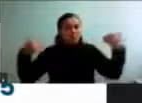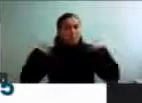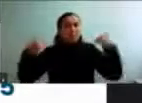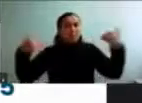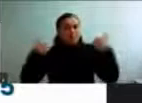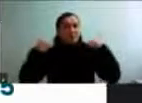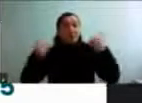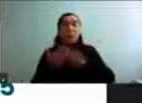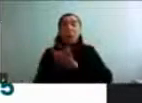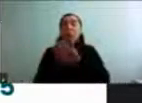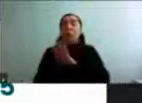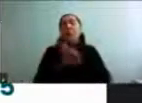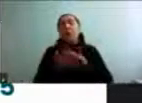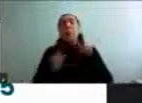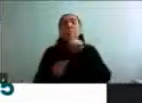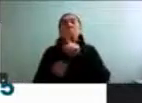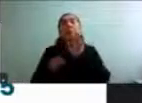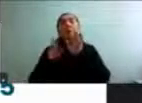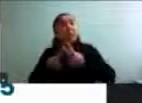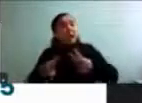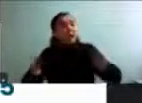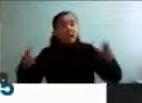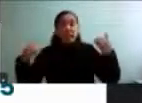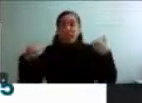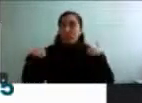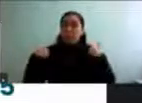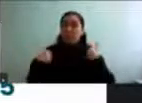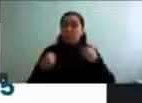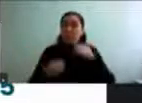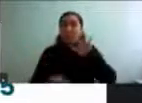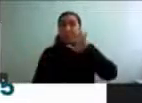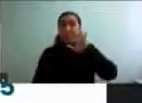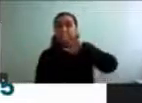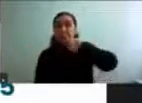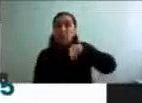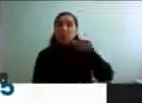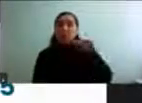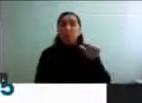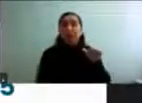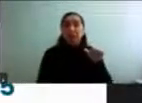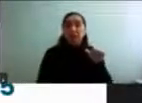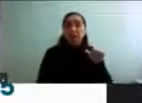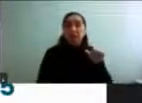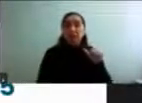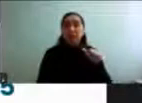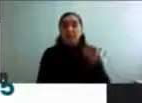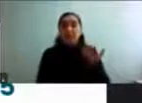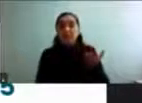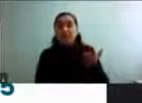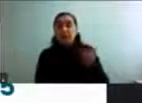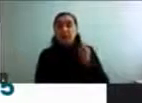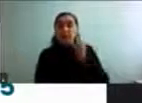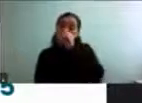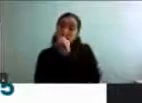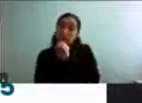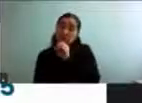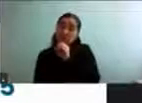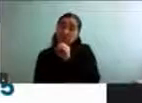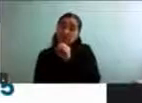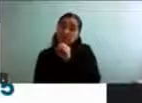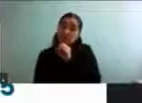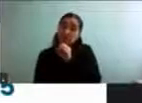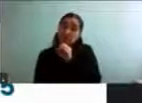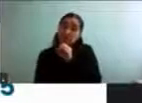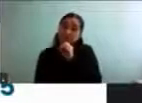moderada es entre un 5 y un 6, como poniéndole una nota, considerando 0 el esfuerzo mínimo que uno